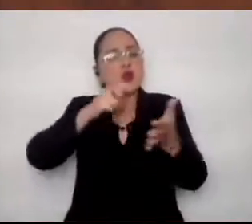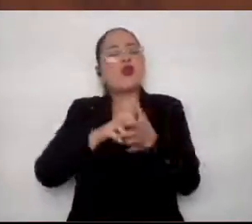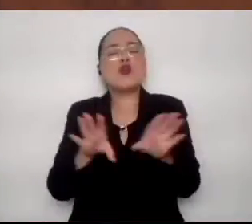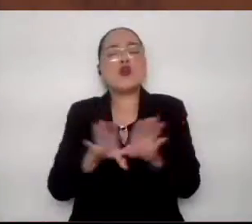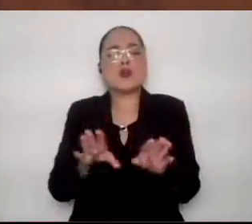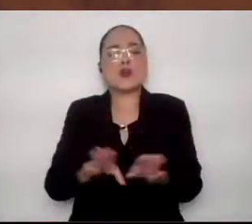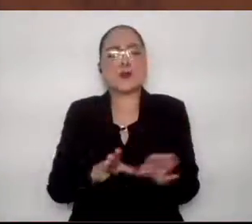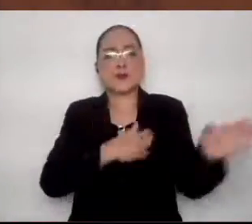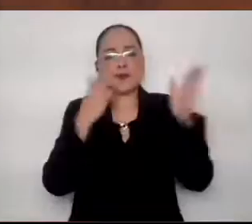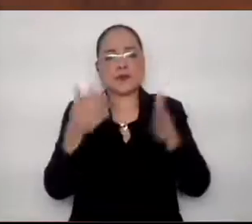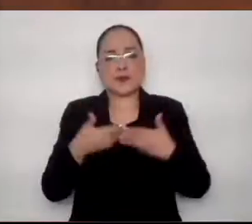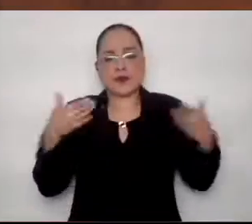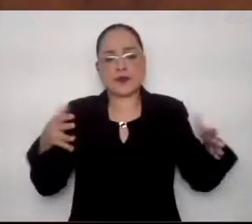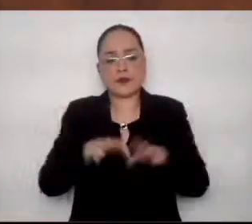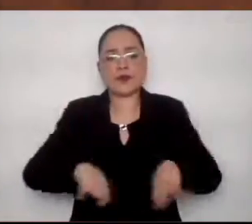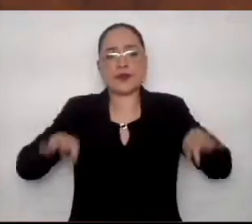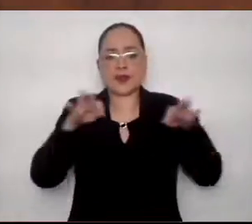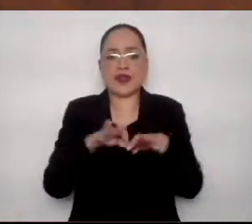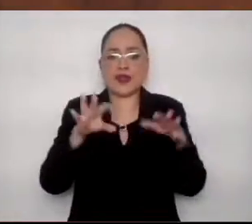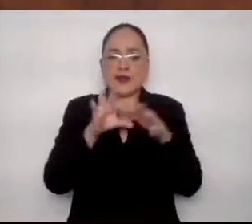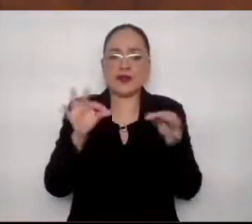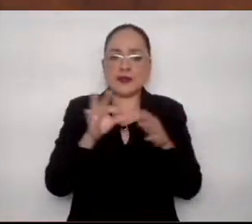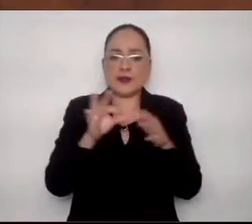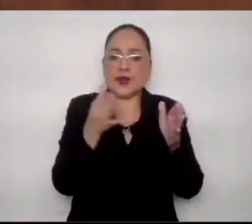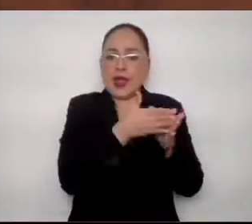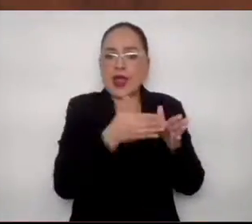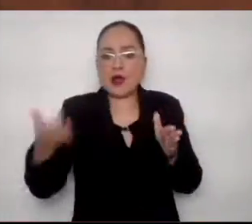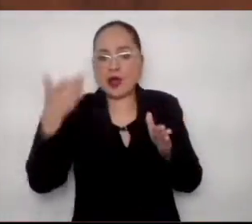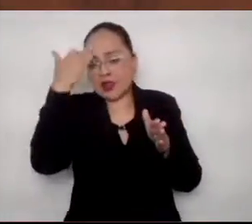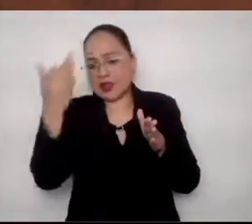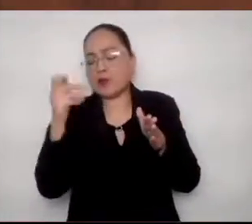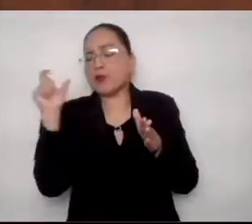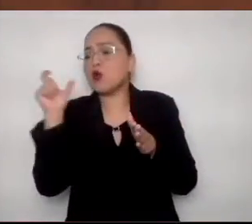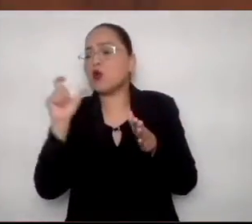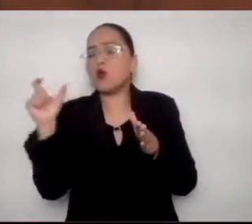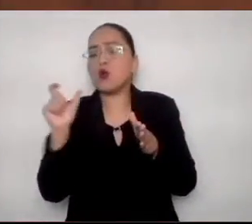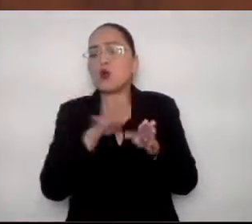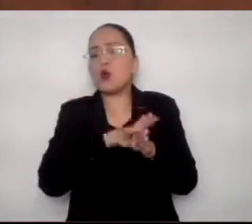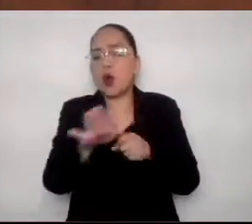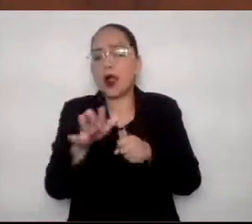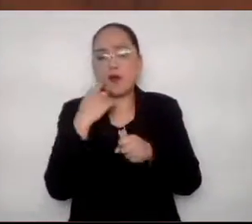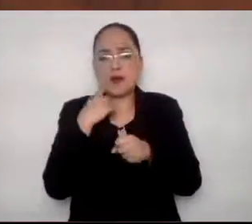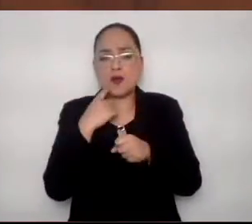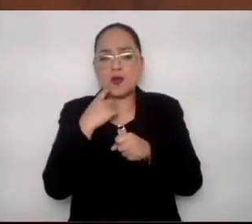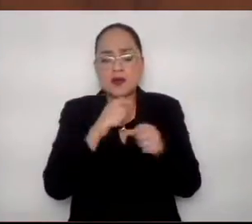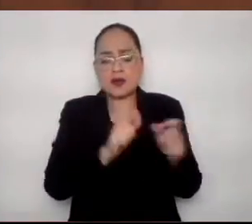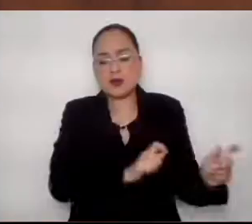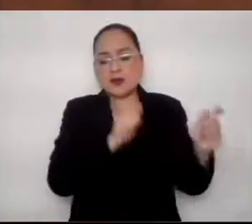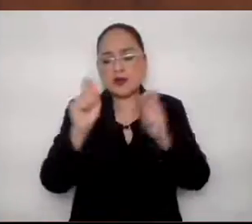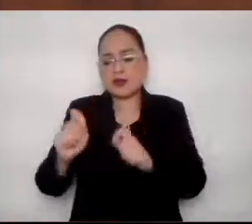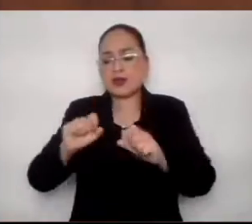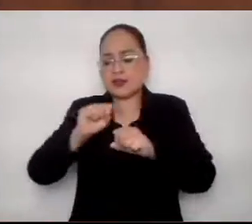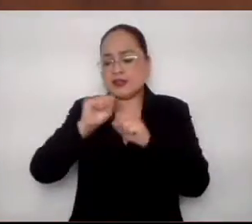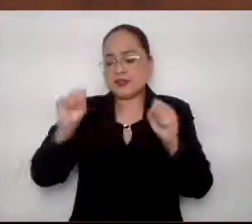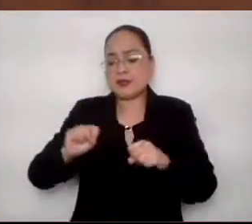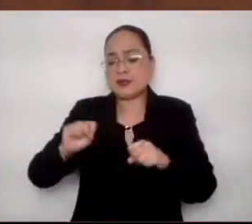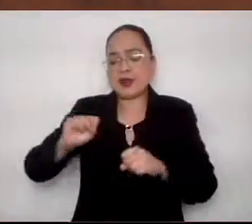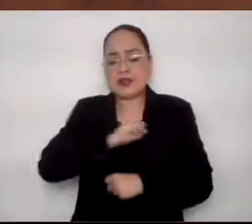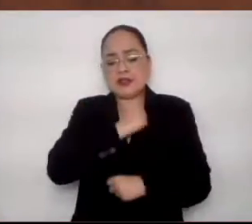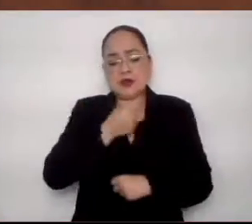preguntar en qué etapa del proceso se encuentra la desafortunada entrega del sistema de salud al Insabi.